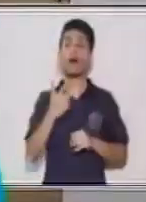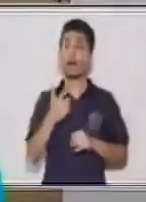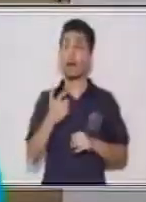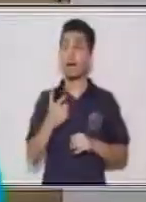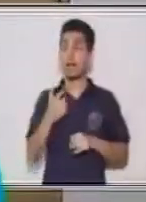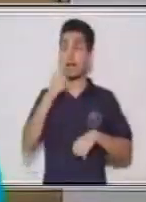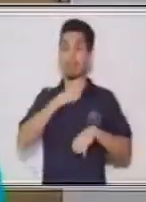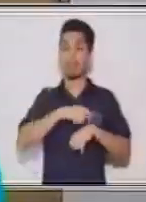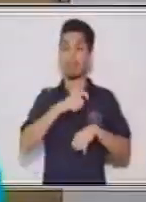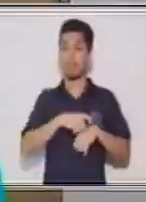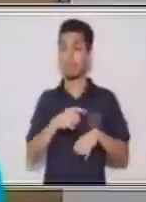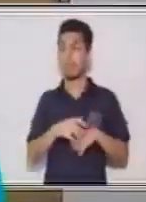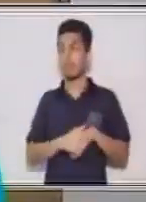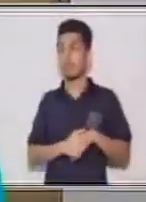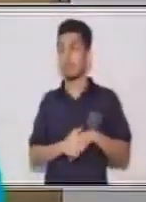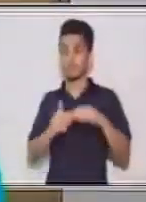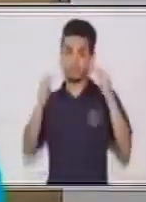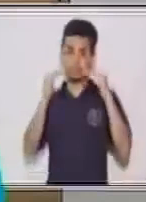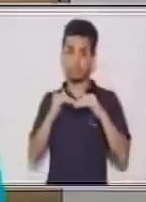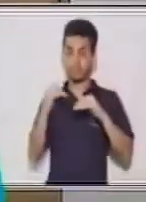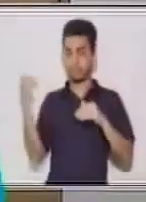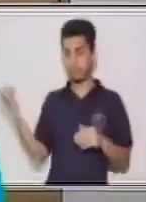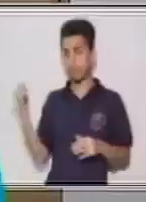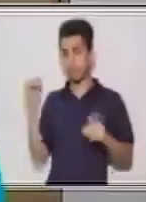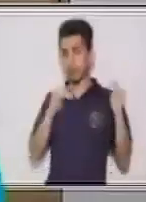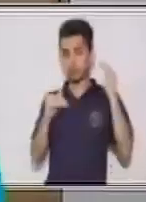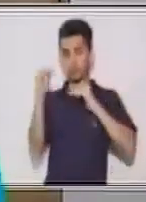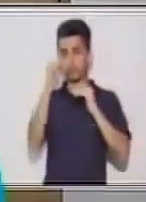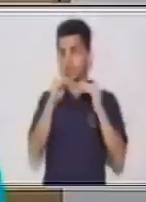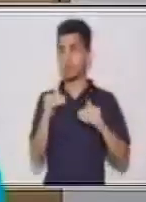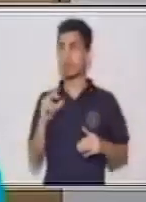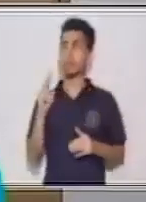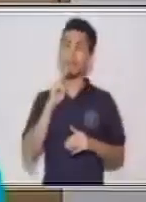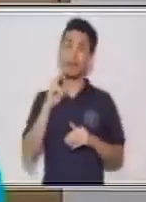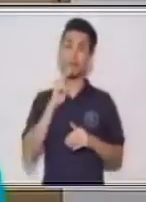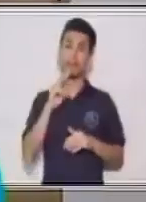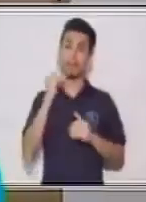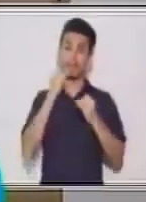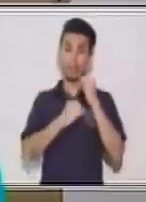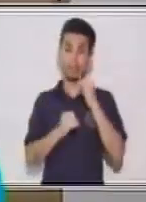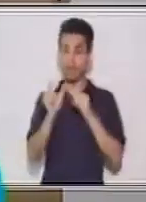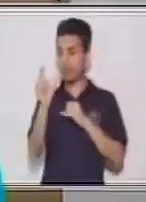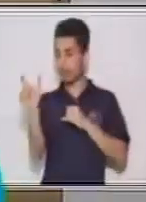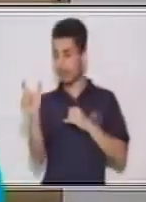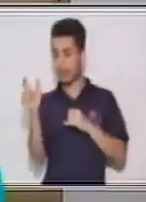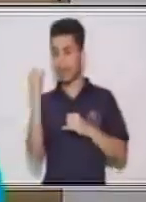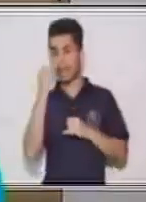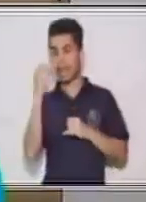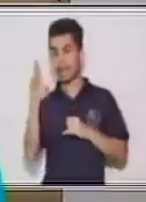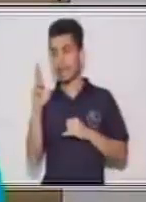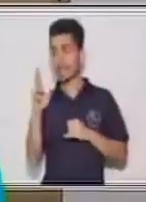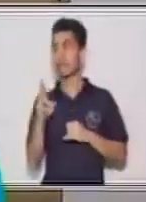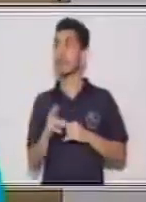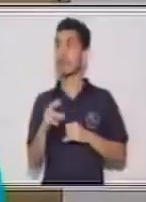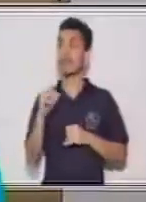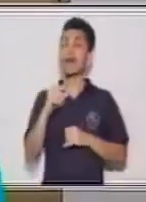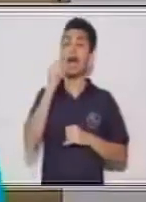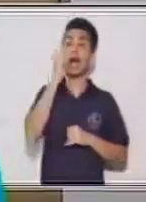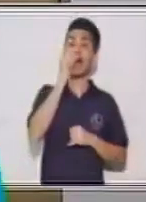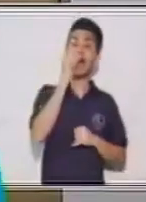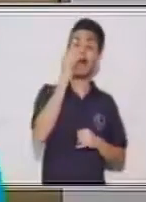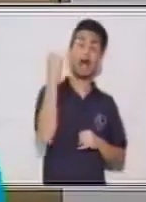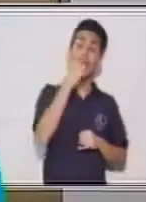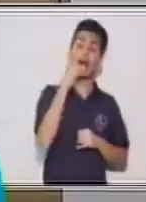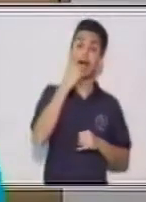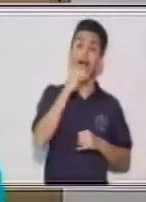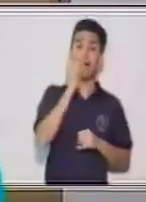tiempo estamos. Y en el caso de construir. Bueno, este es el verbo en infinitivo. Y luego, ellas, que sería el pronombre. Y por último,